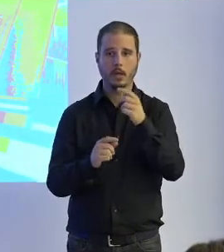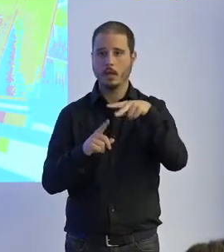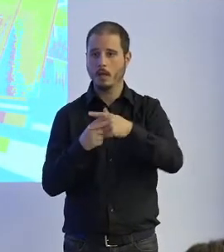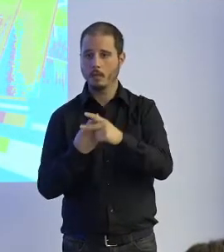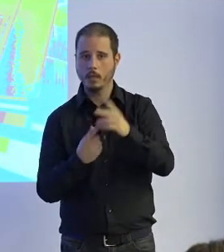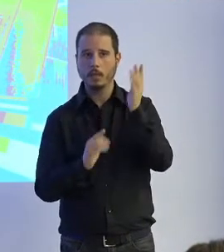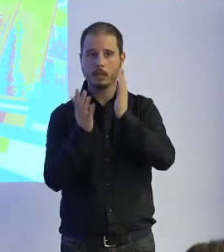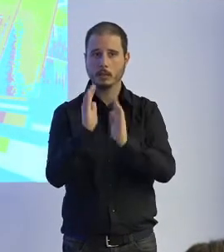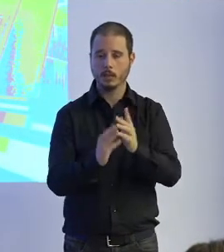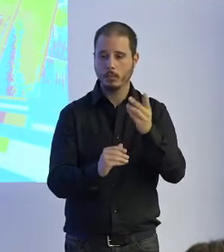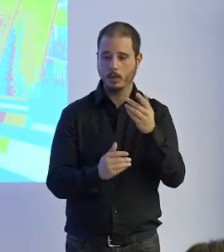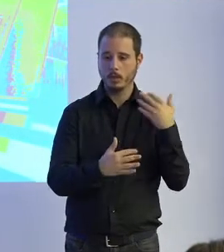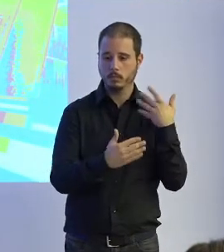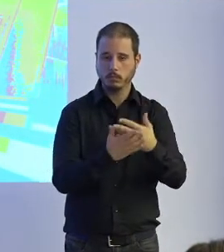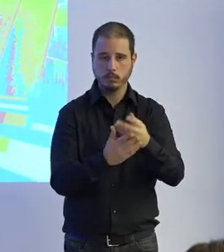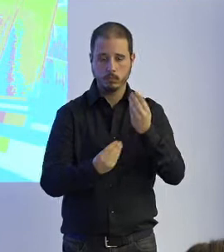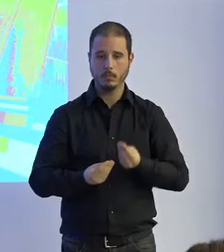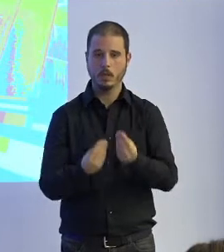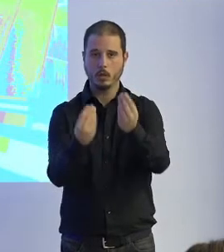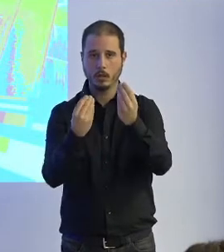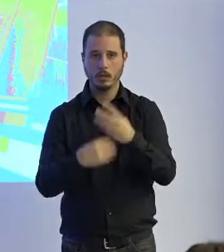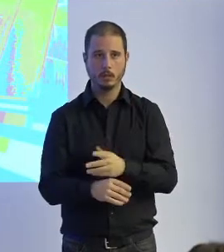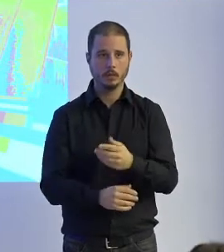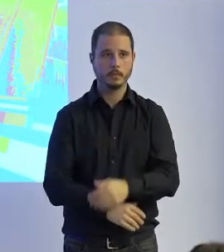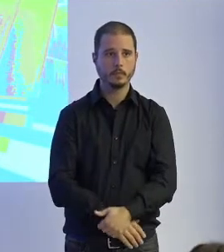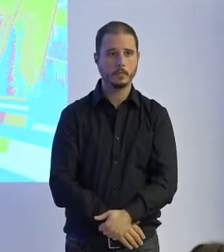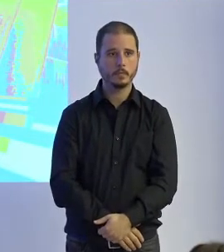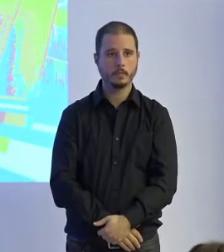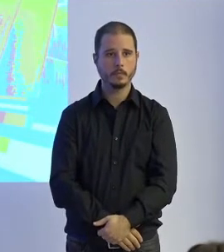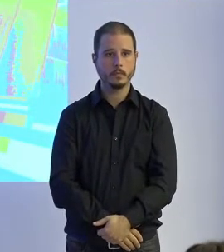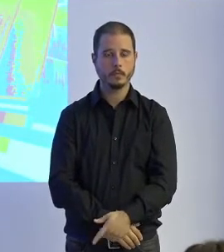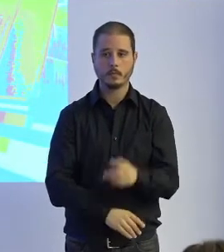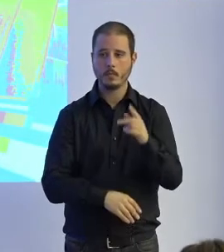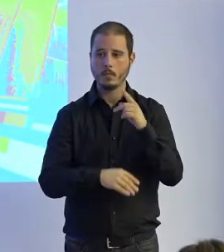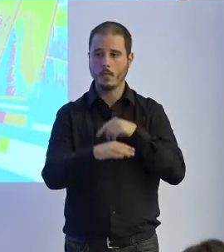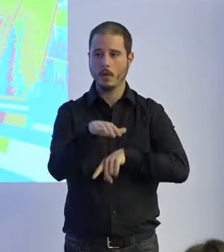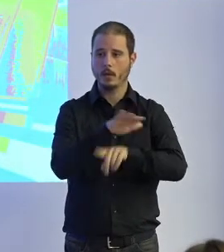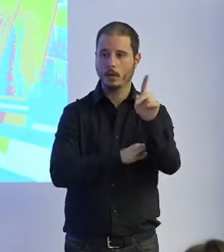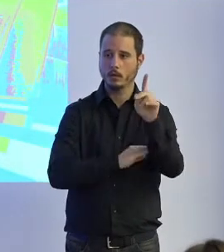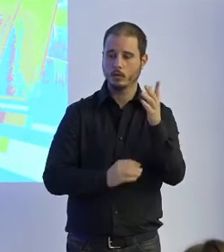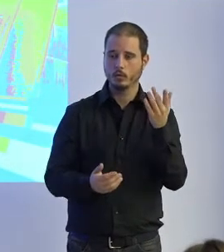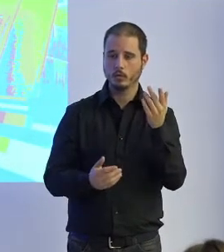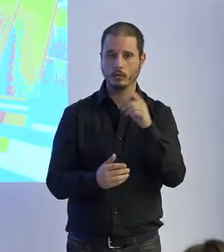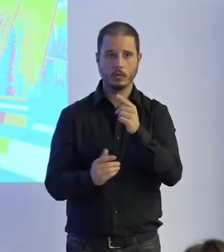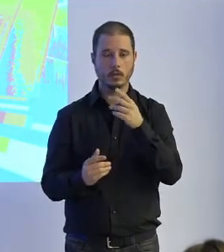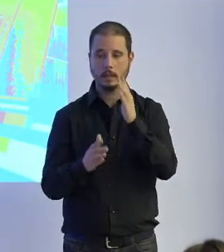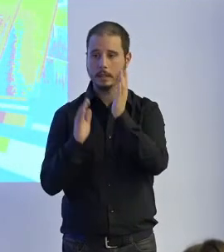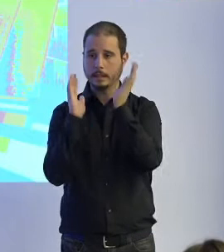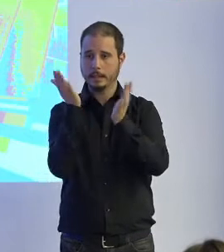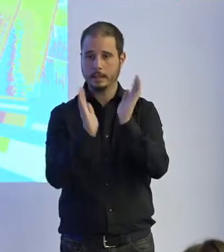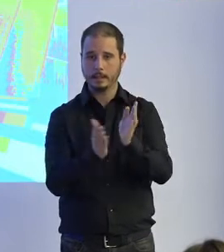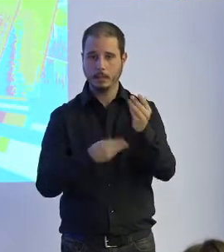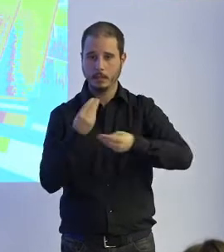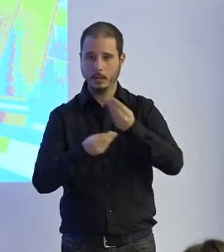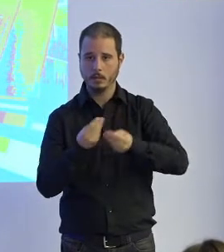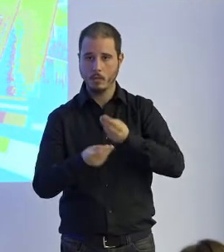desarrollado hasta ahora en función de nuestra capacidad de lo que nos han propuesto la gente el desarrollo de nuevas métricas nosotros a partir de las terapias que vamos desarrollando estamos